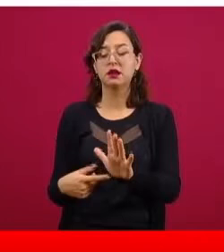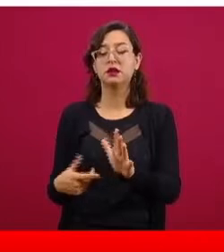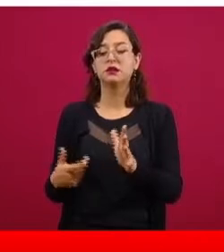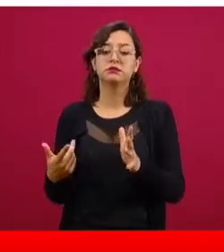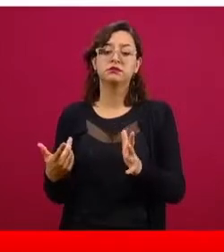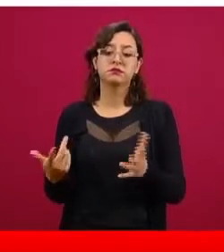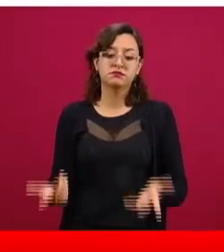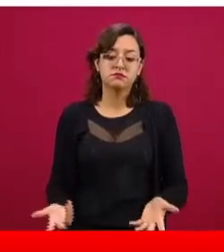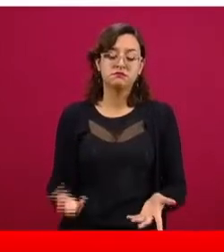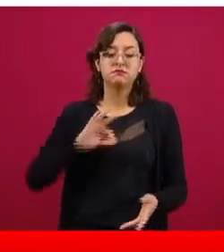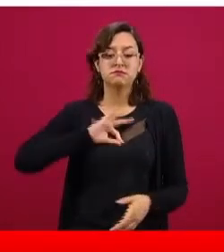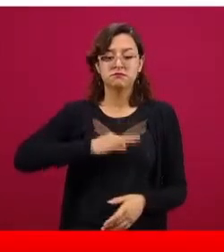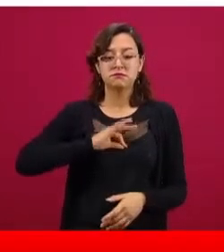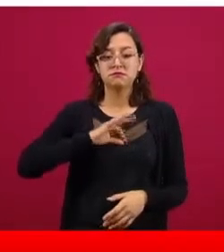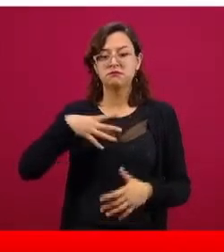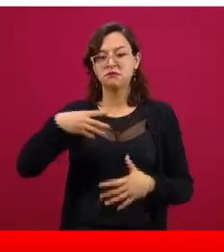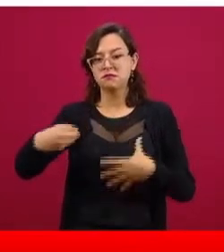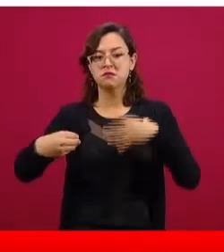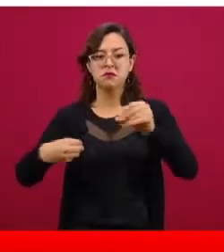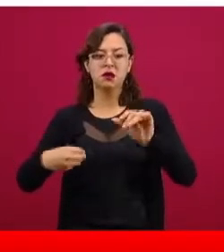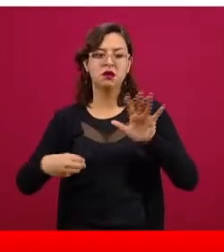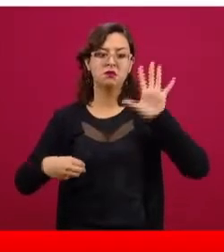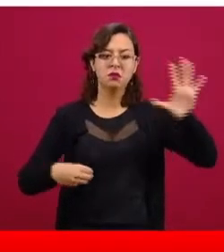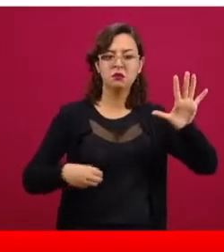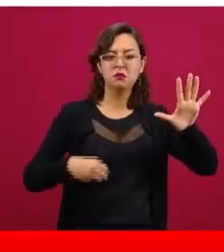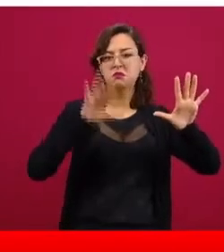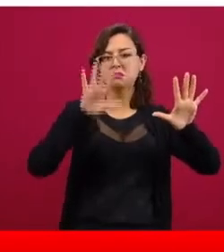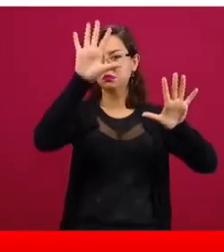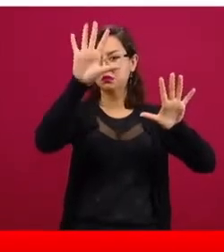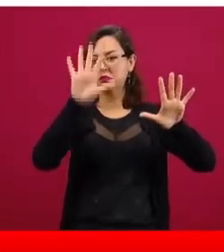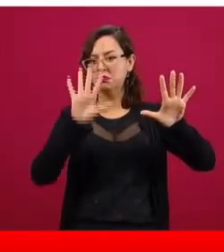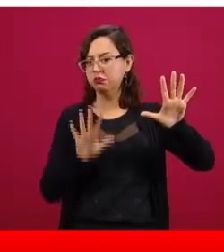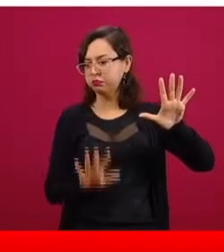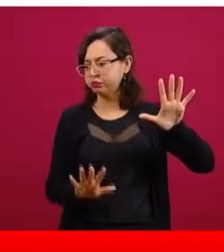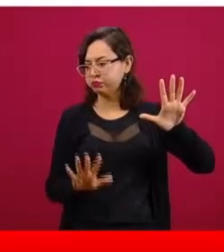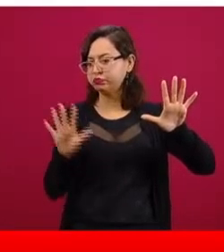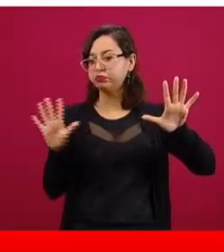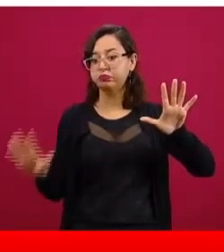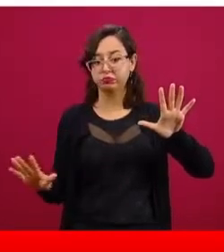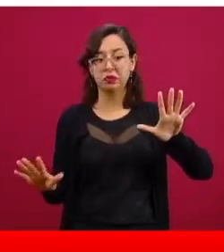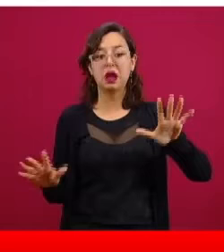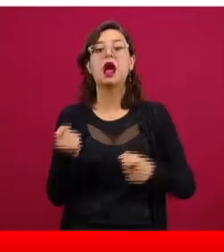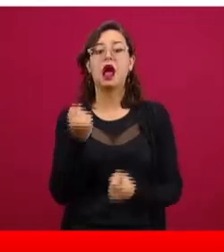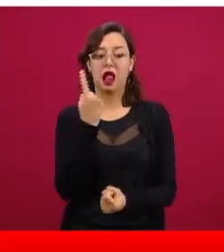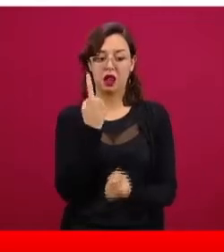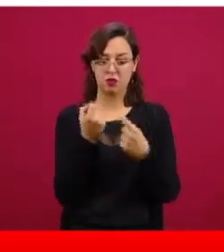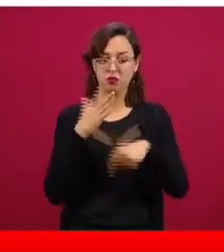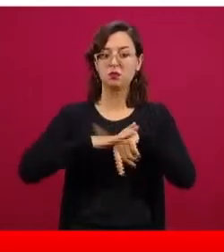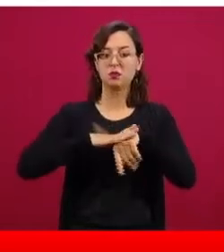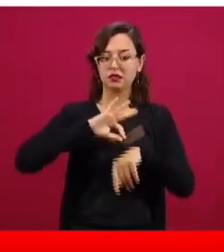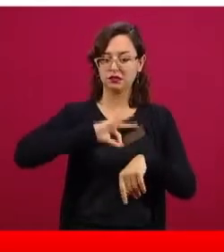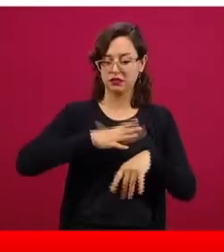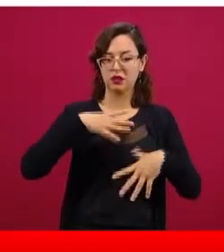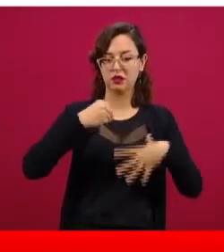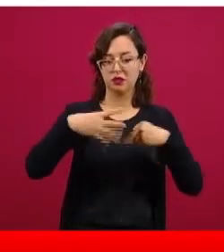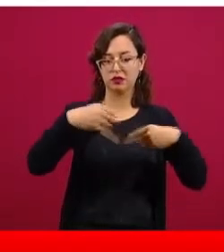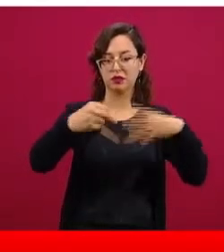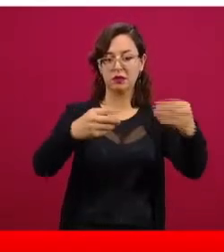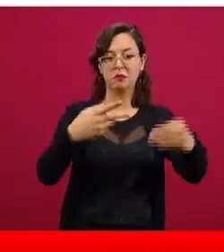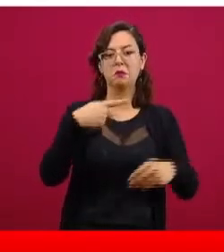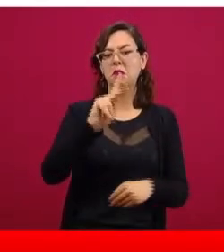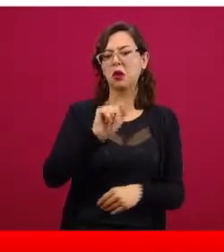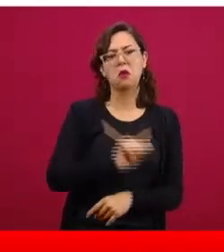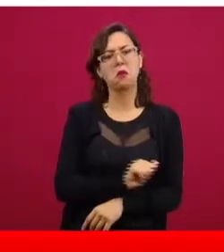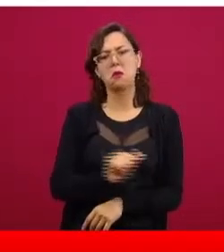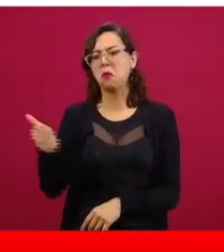ocurre en parches, ocurre por zonas y tenemos zonas de alta intensidad, pero también tenemos importantes zonas del